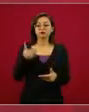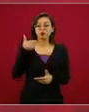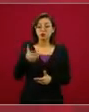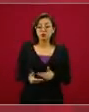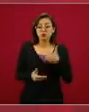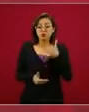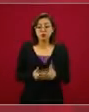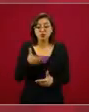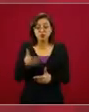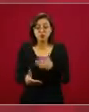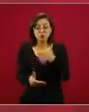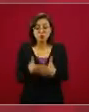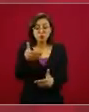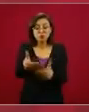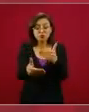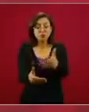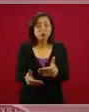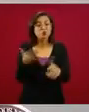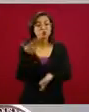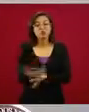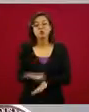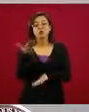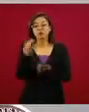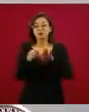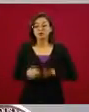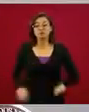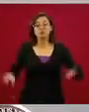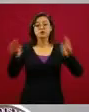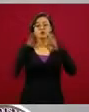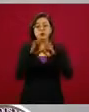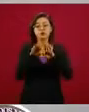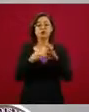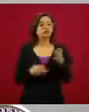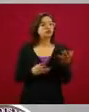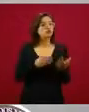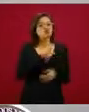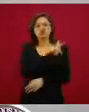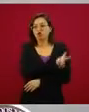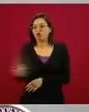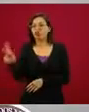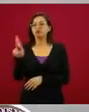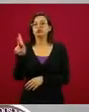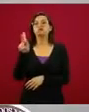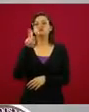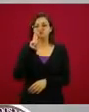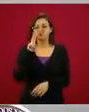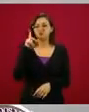ha sido fundamental la voluntad de todos. Es decir,